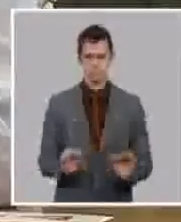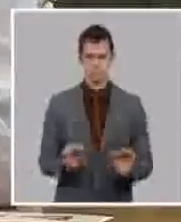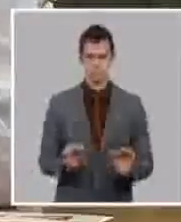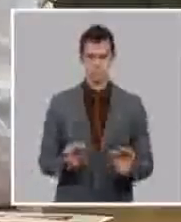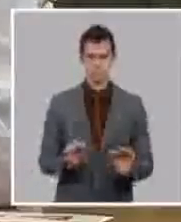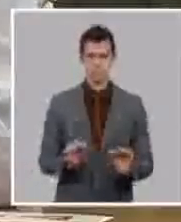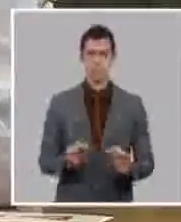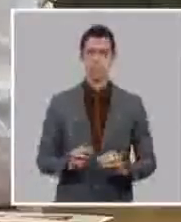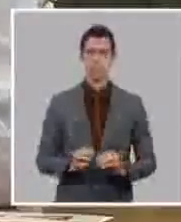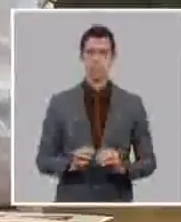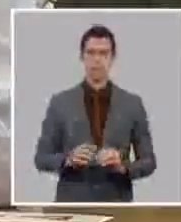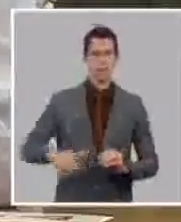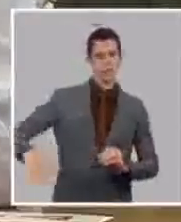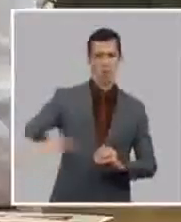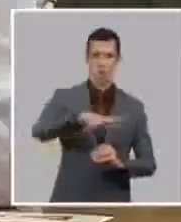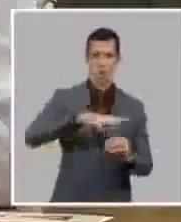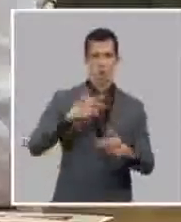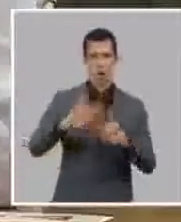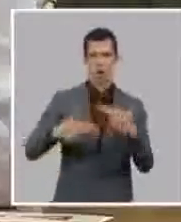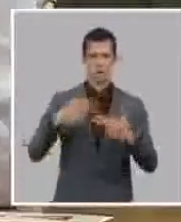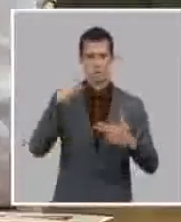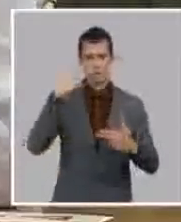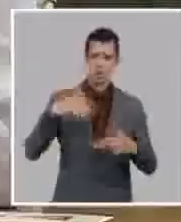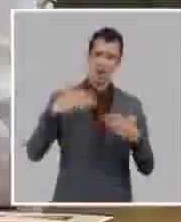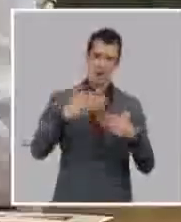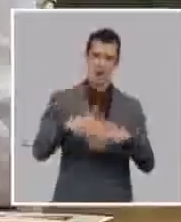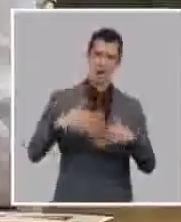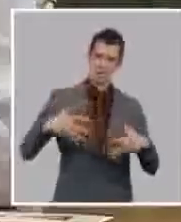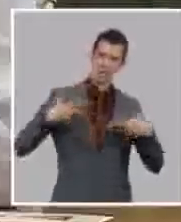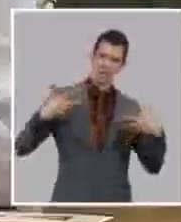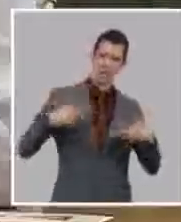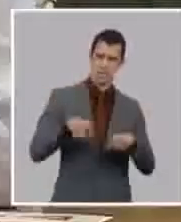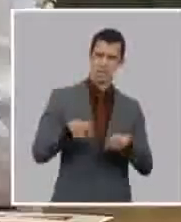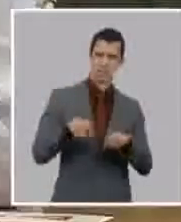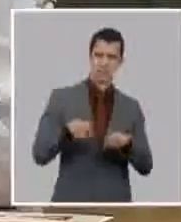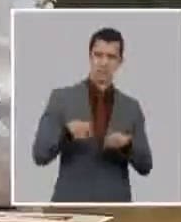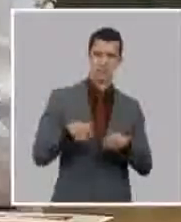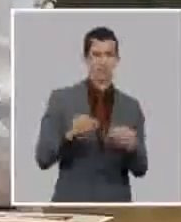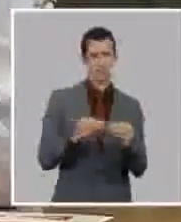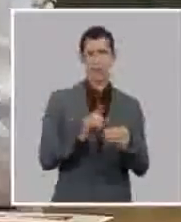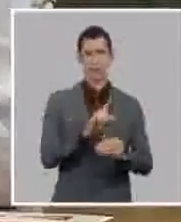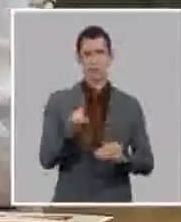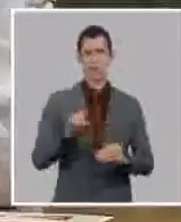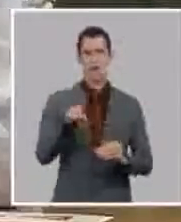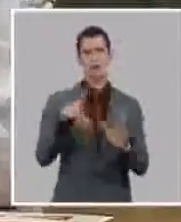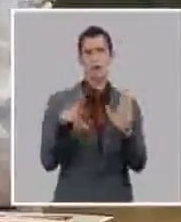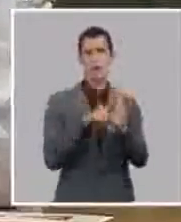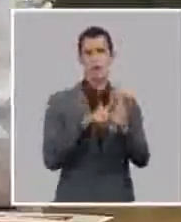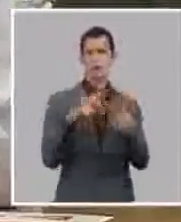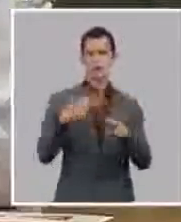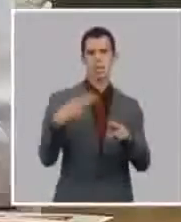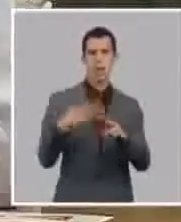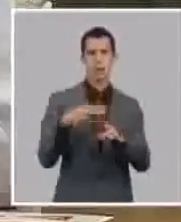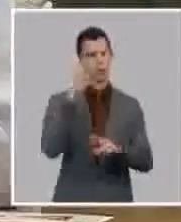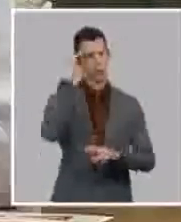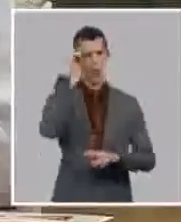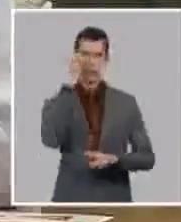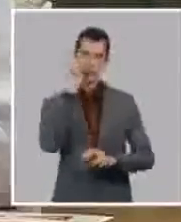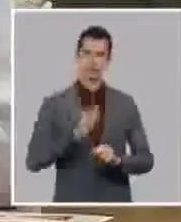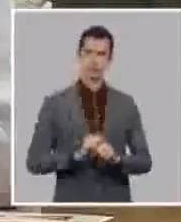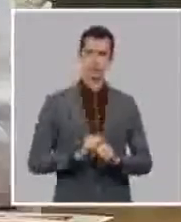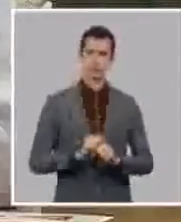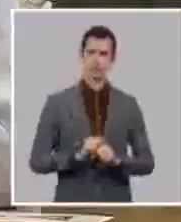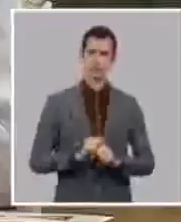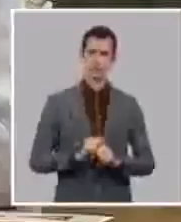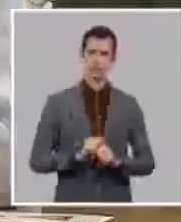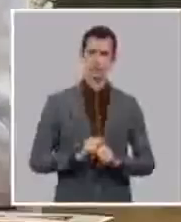constitución de la república contra los presentes constitucionales y esa constitución fue refrendada por más del